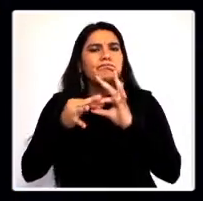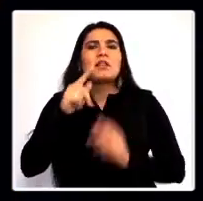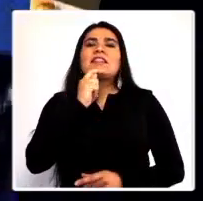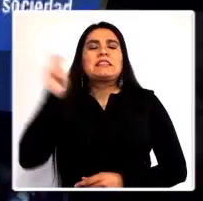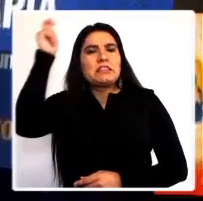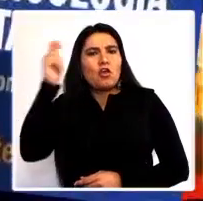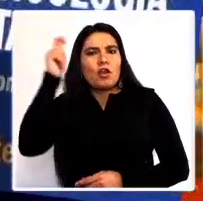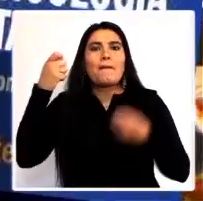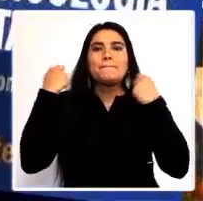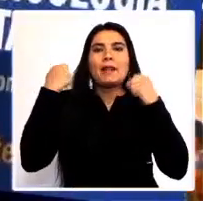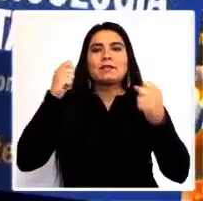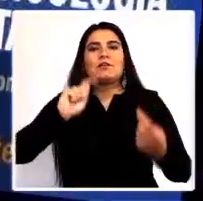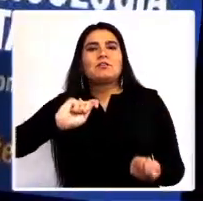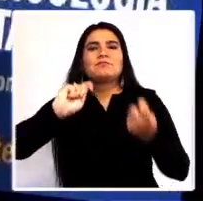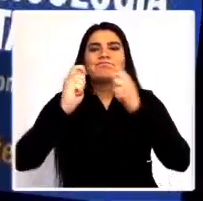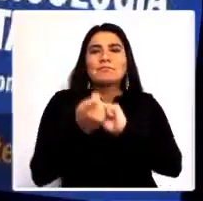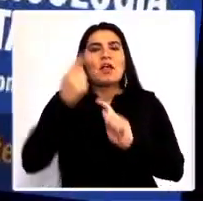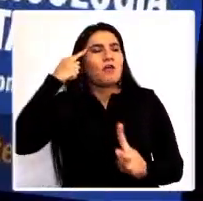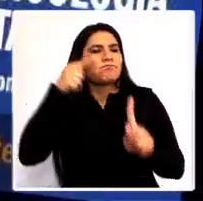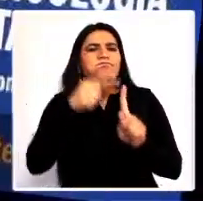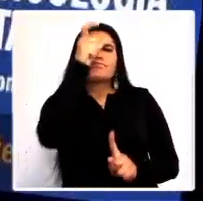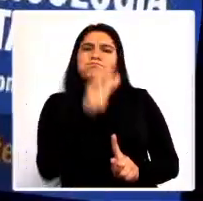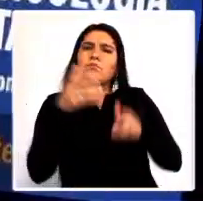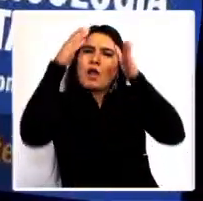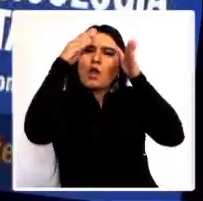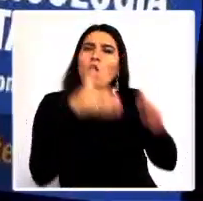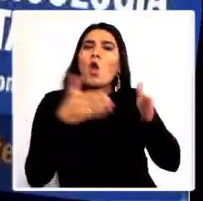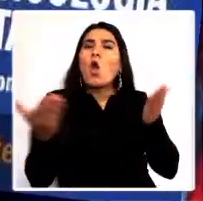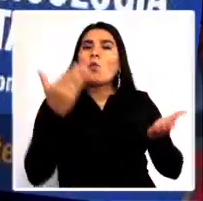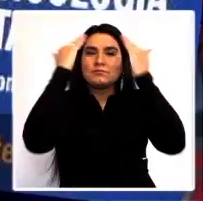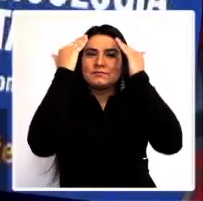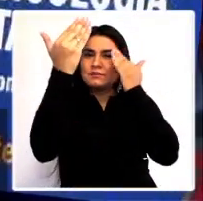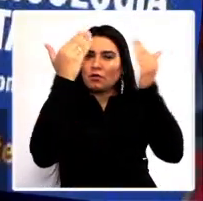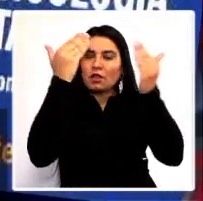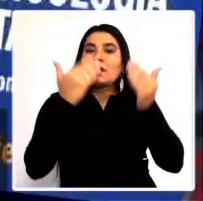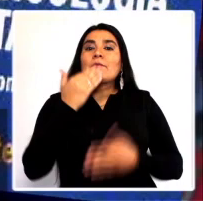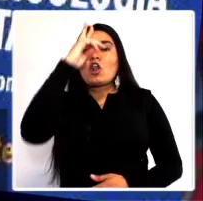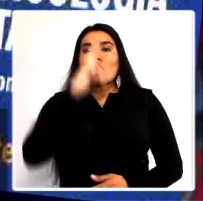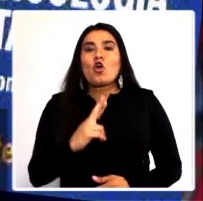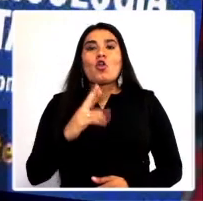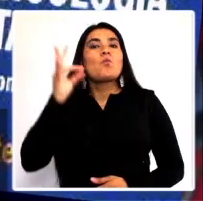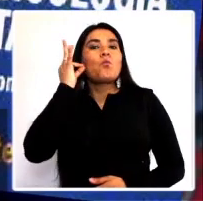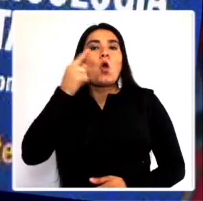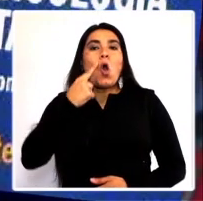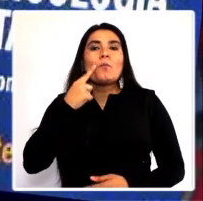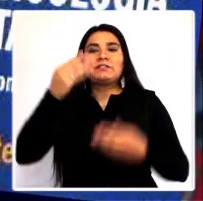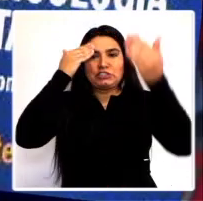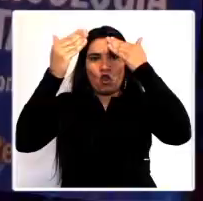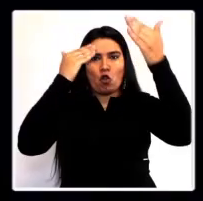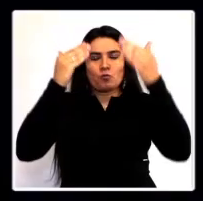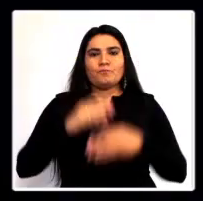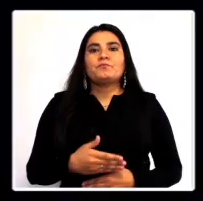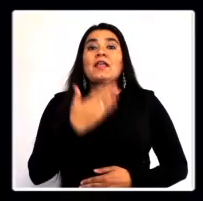prácticos, activando diversas transformaciones en torno al objeto de intervención de la psicología y al rol de los y las psicólogas.